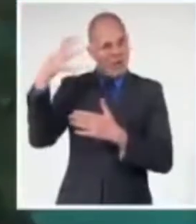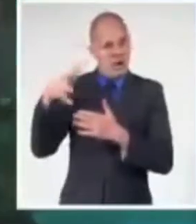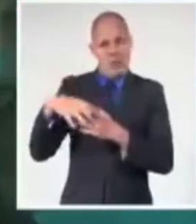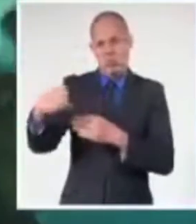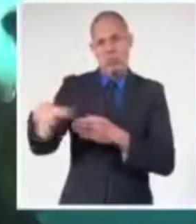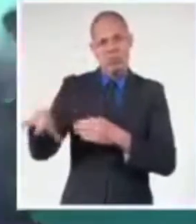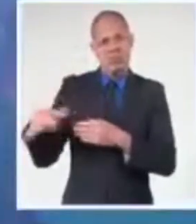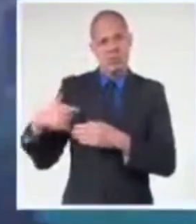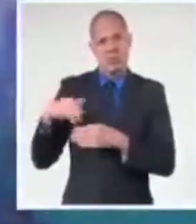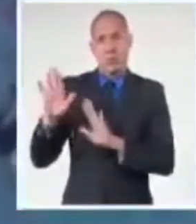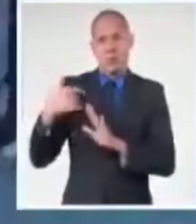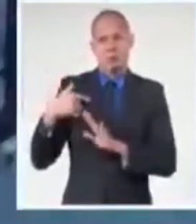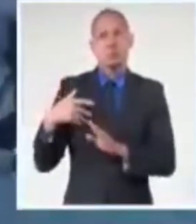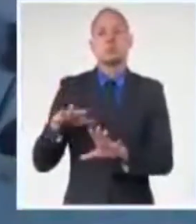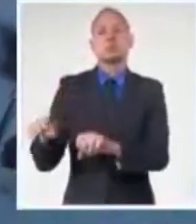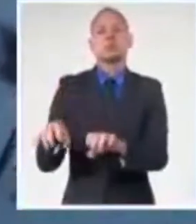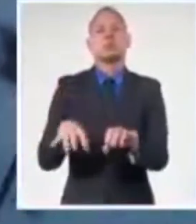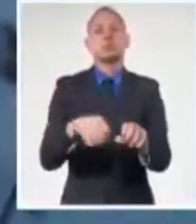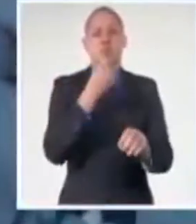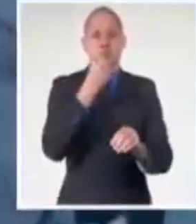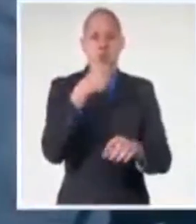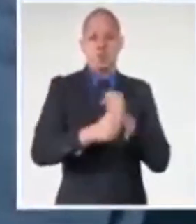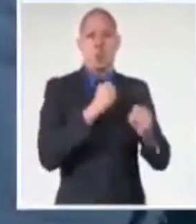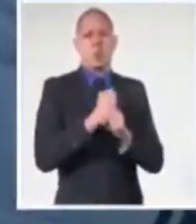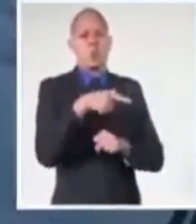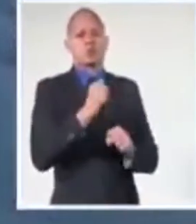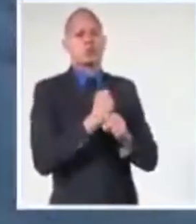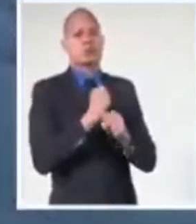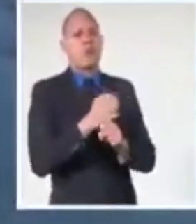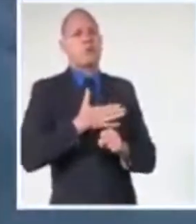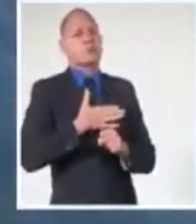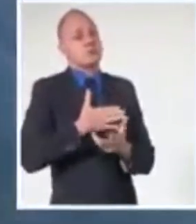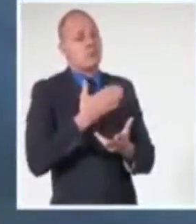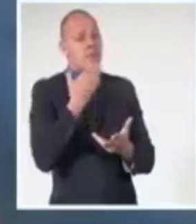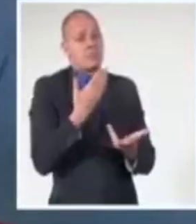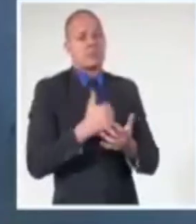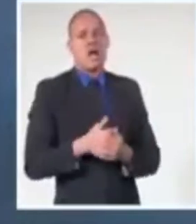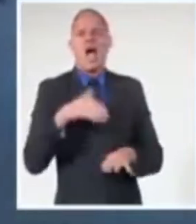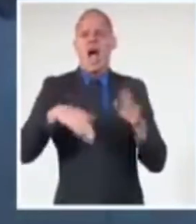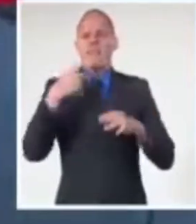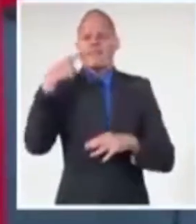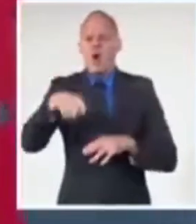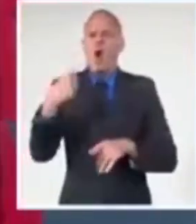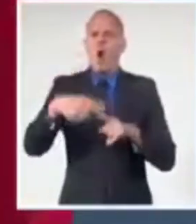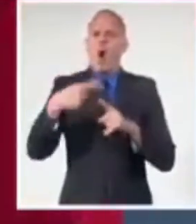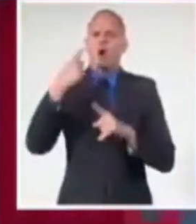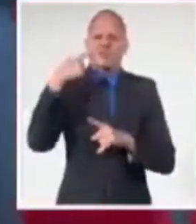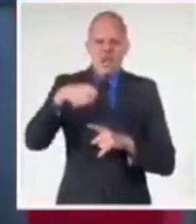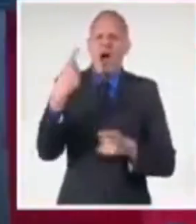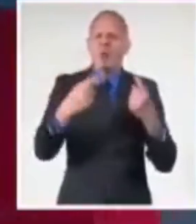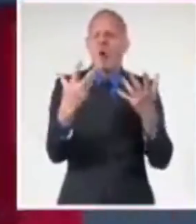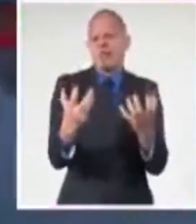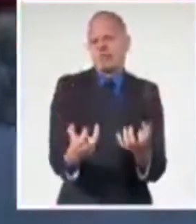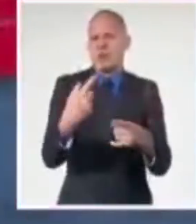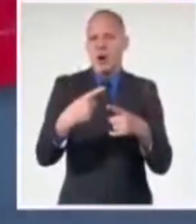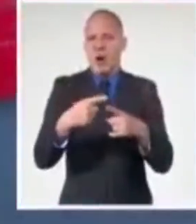herramientas que muchas veces están en desuso o no se emplean y